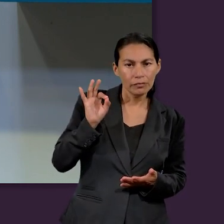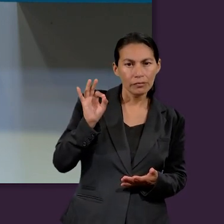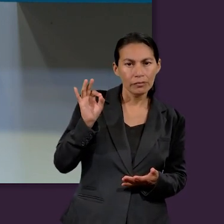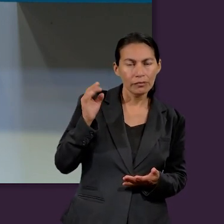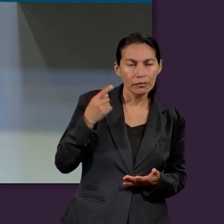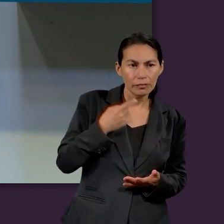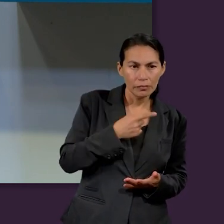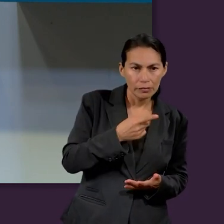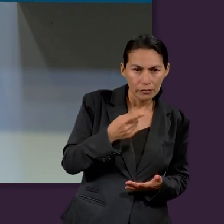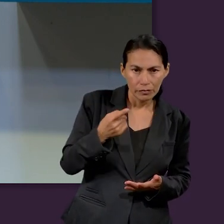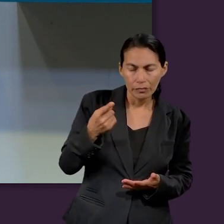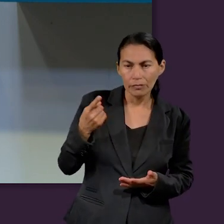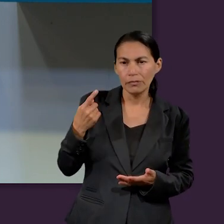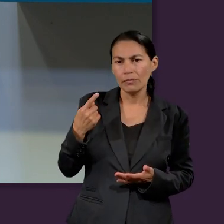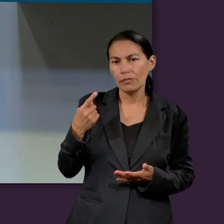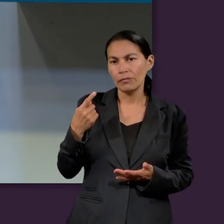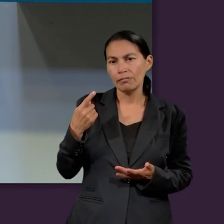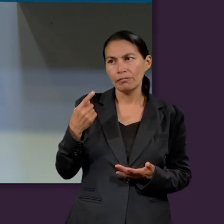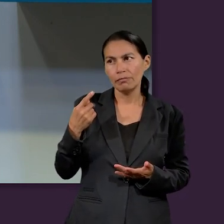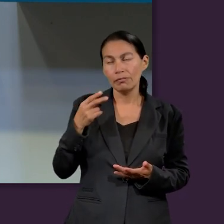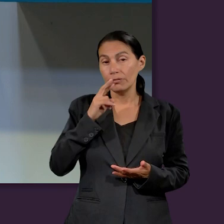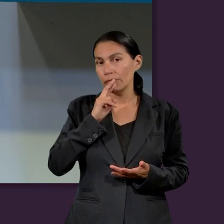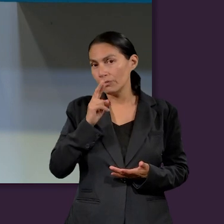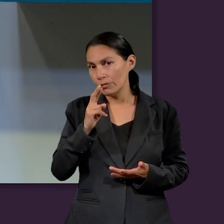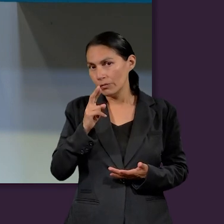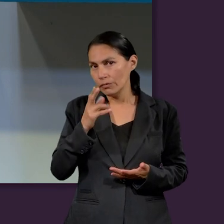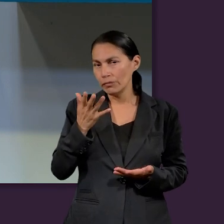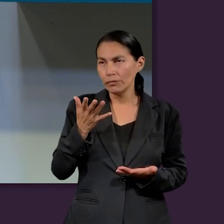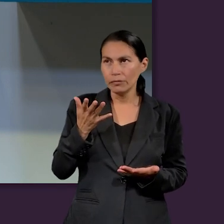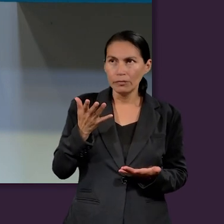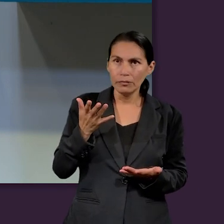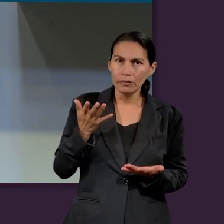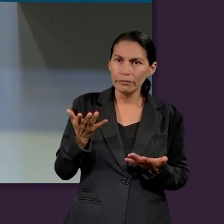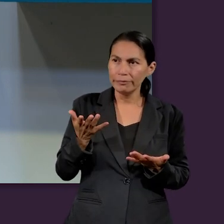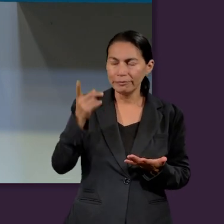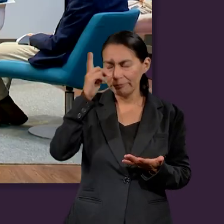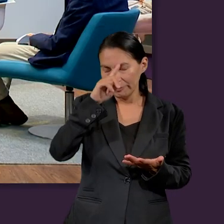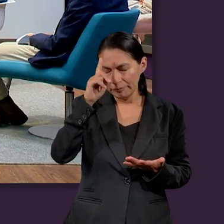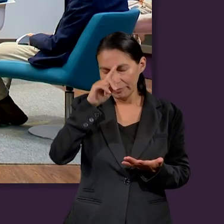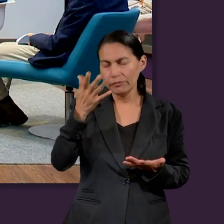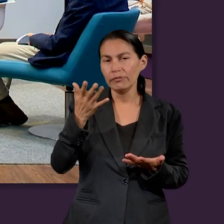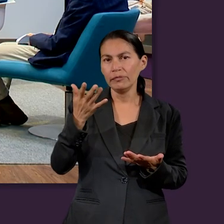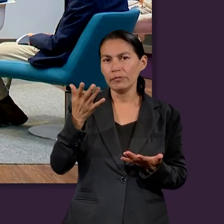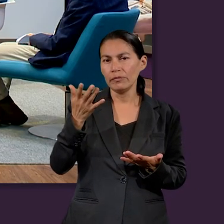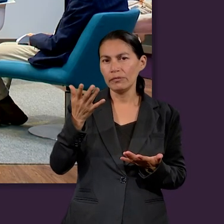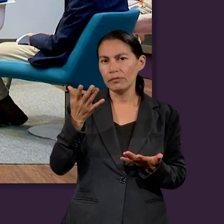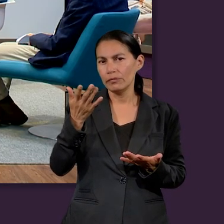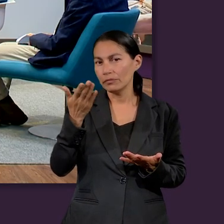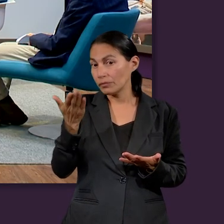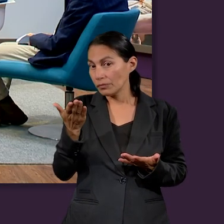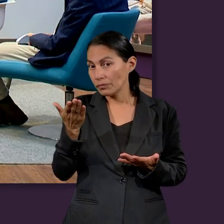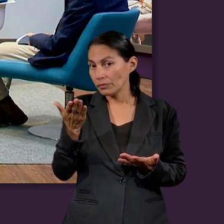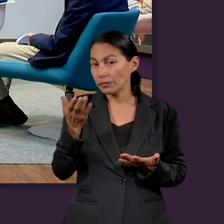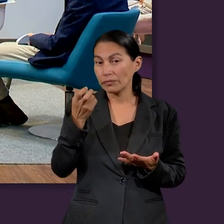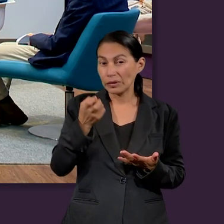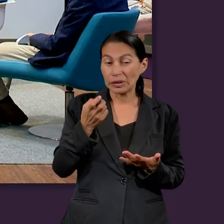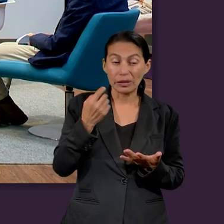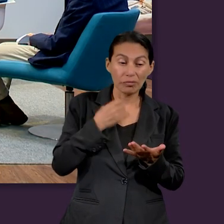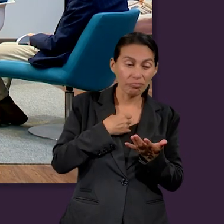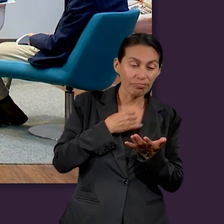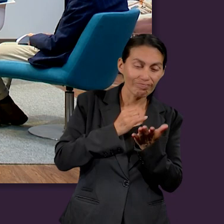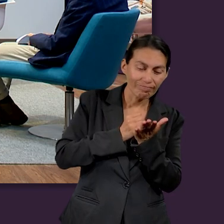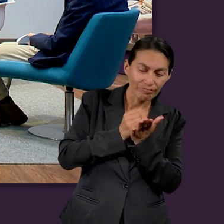buscando una respuesta y buscando el consejo para